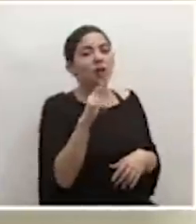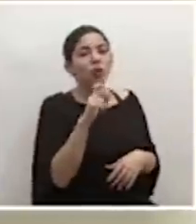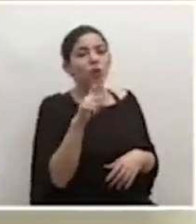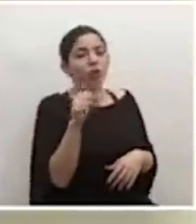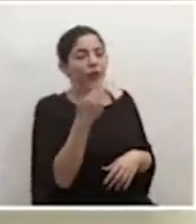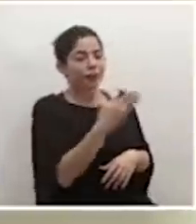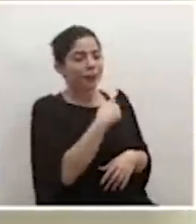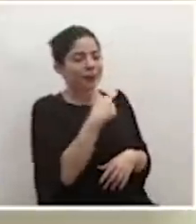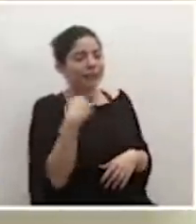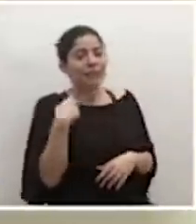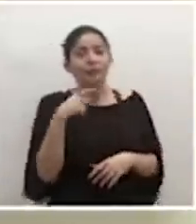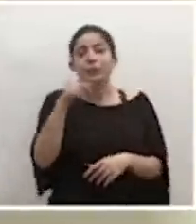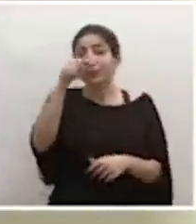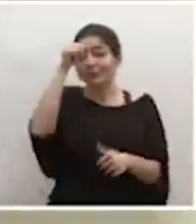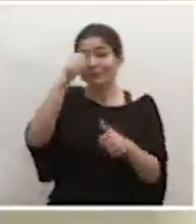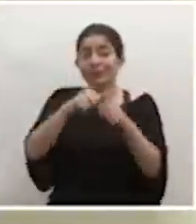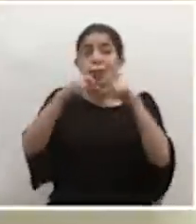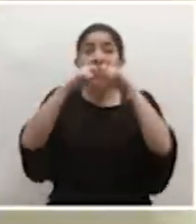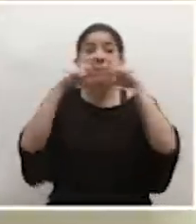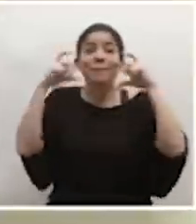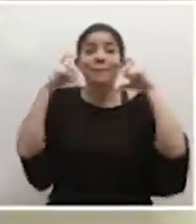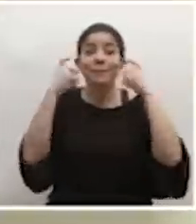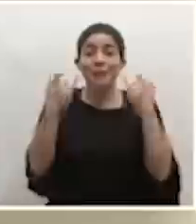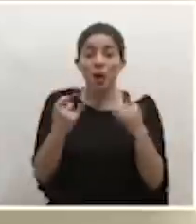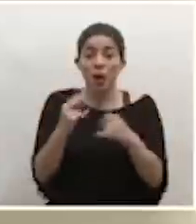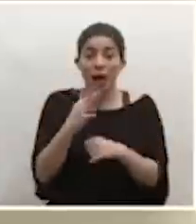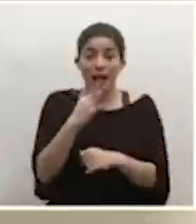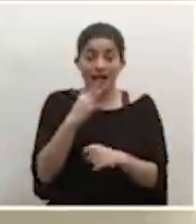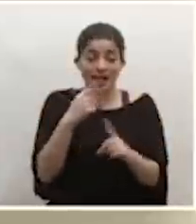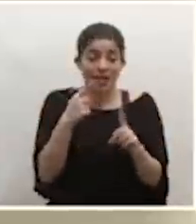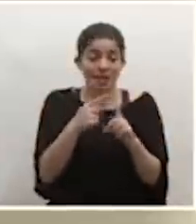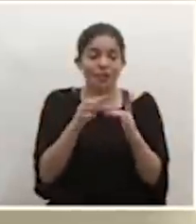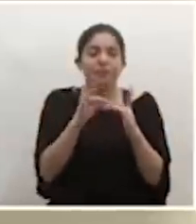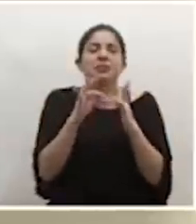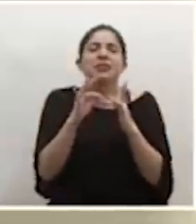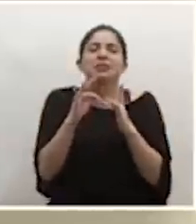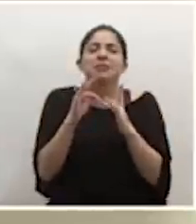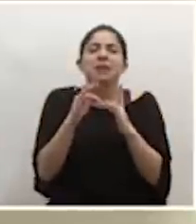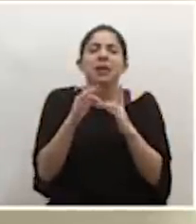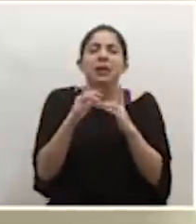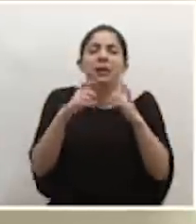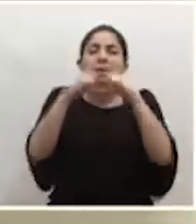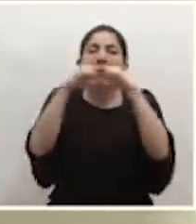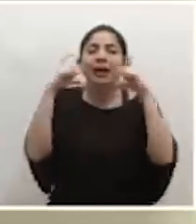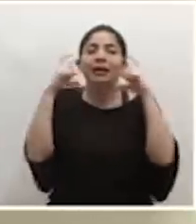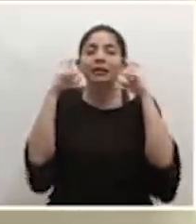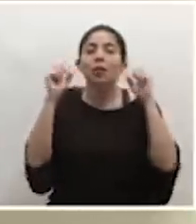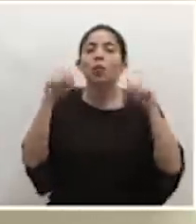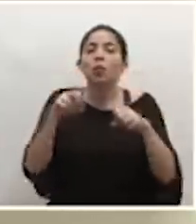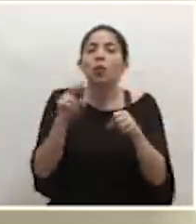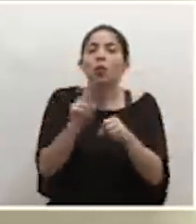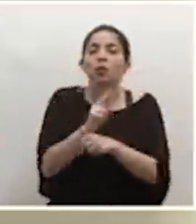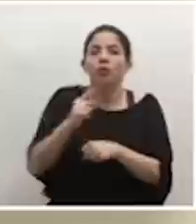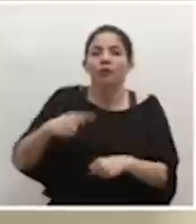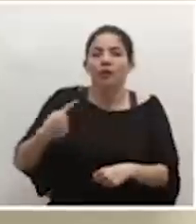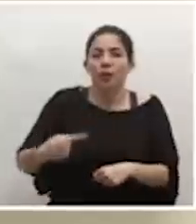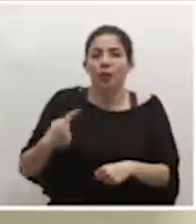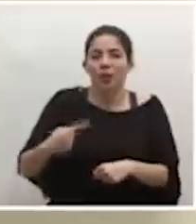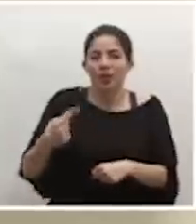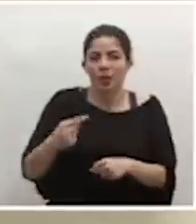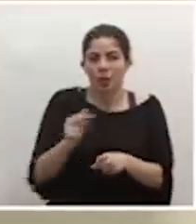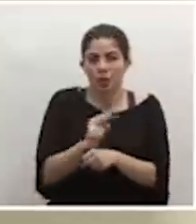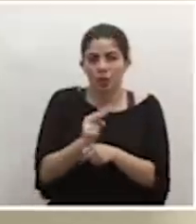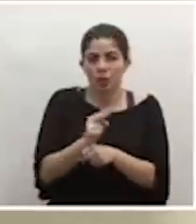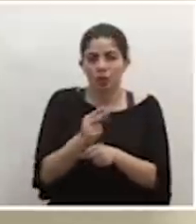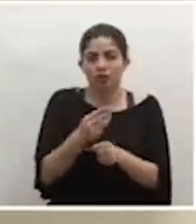Ministro. Sí, recordemos que las mascarillas que estamos hablando principalmente son las que son reutilizables, que igual pues